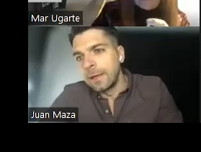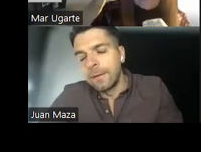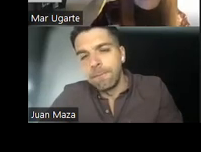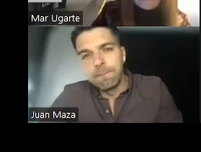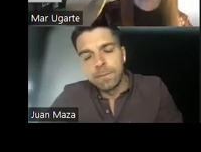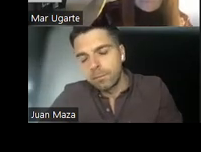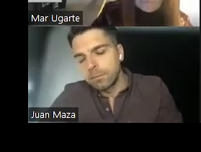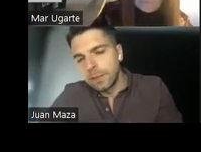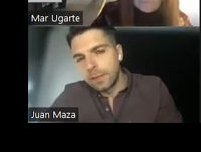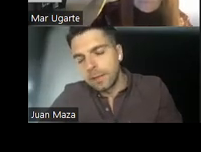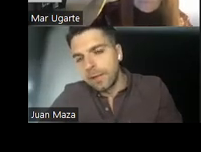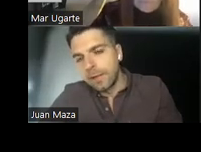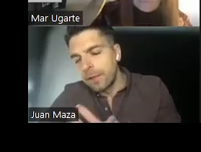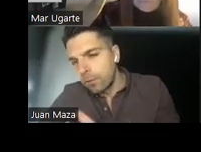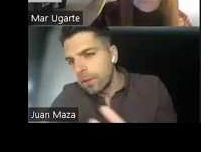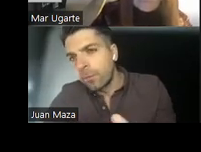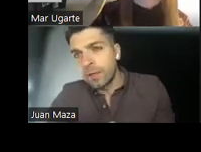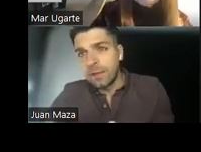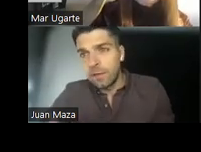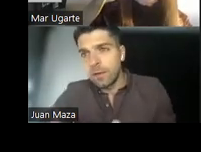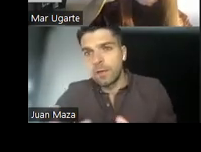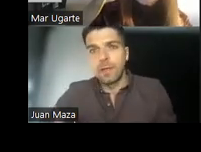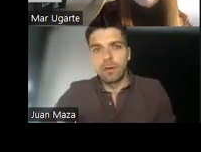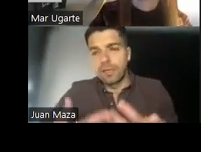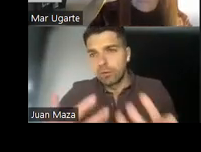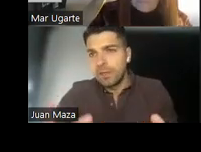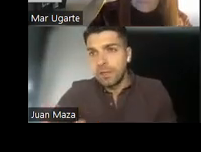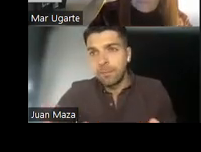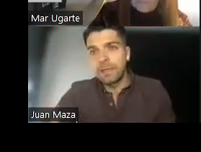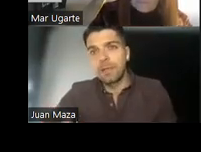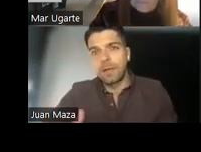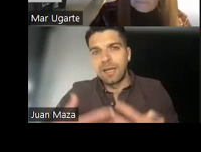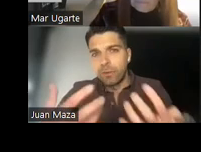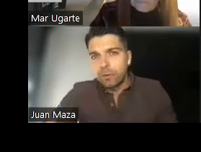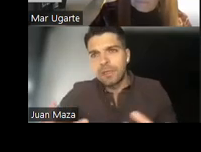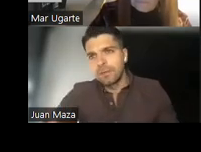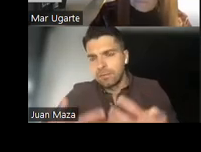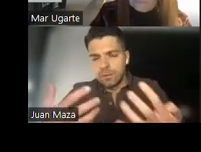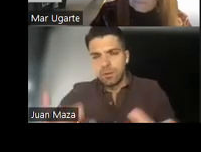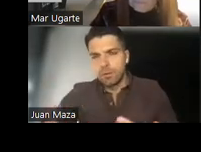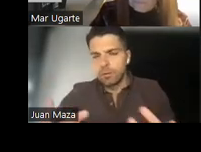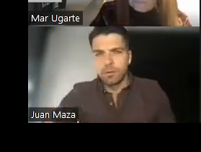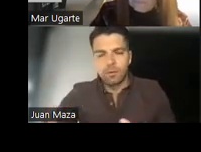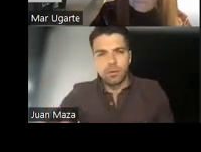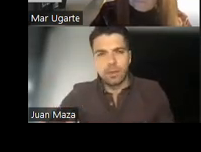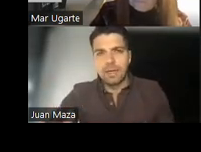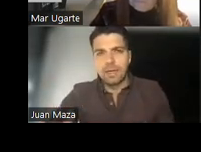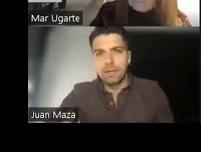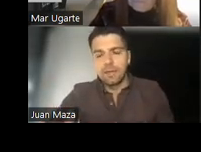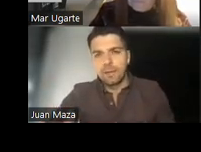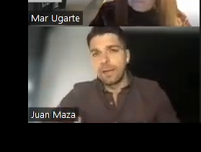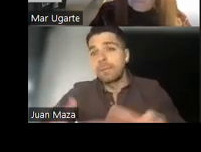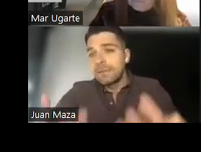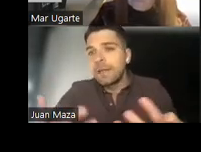las neuronas, por así decirlo, es lo que las sostiene en parte, lo que las nutre, lo que